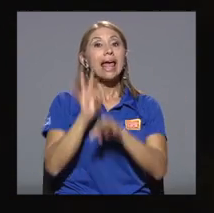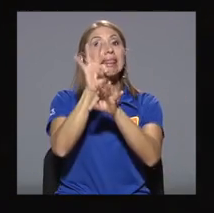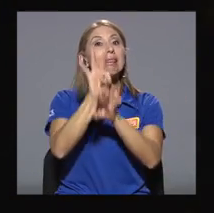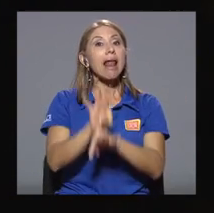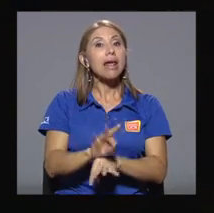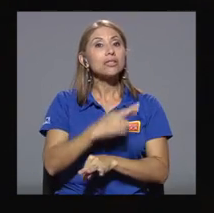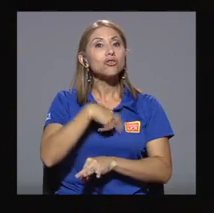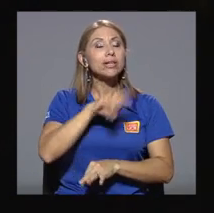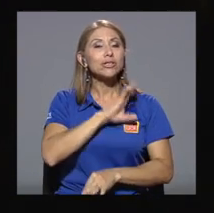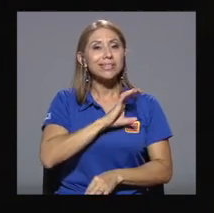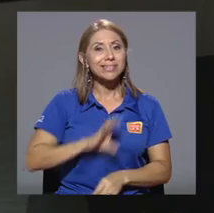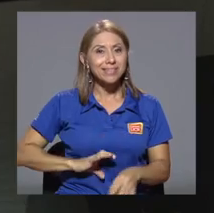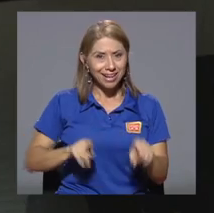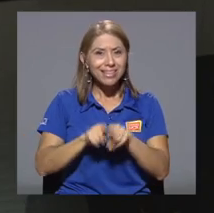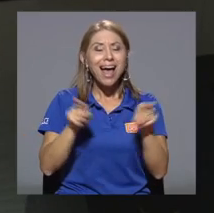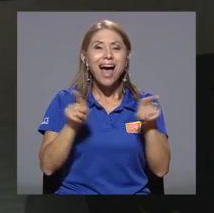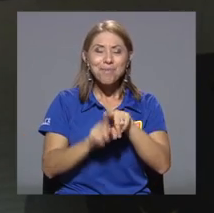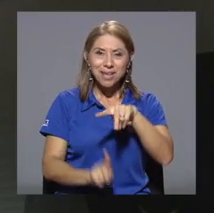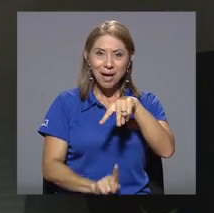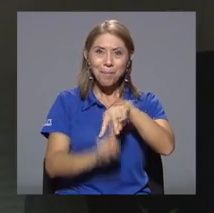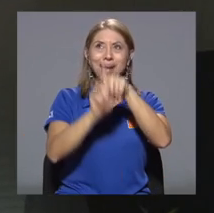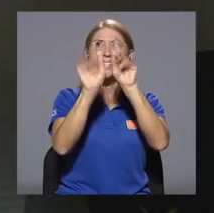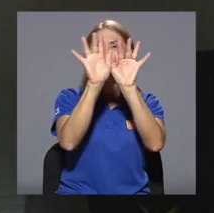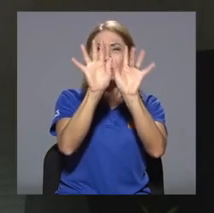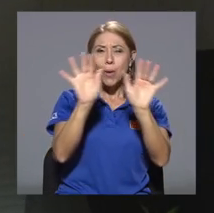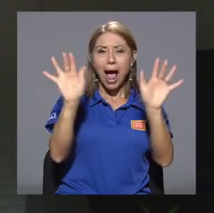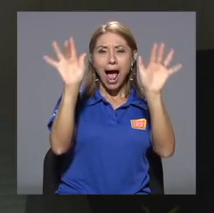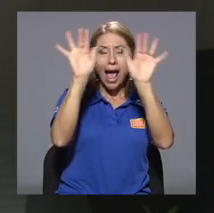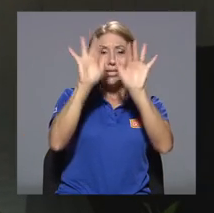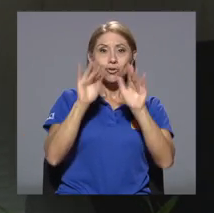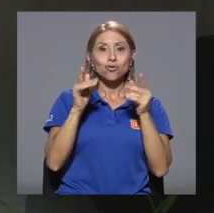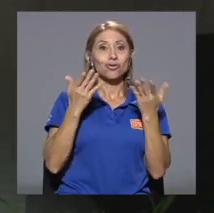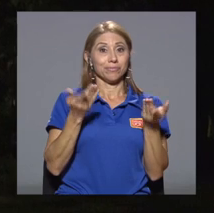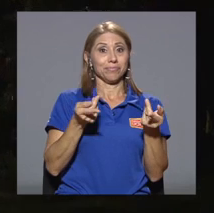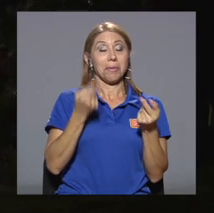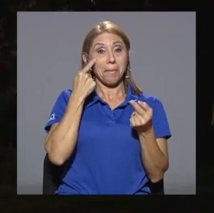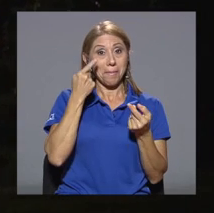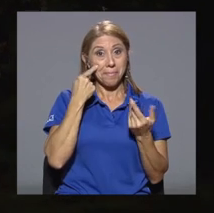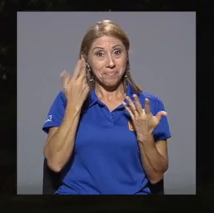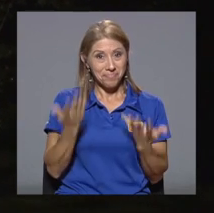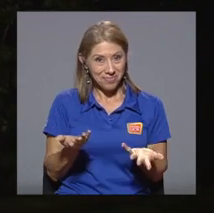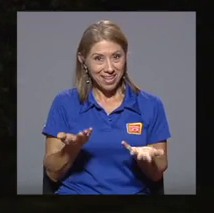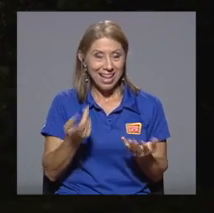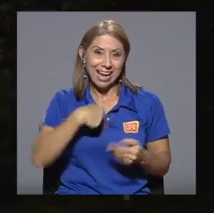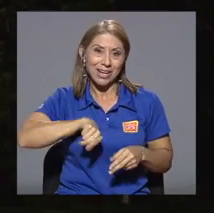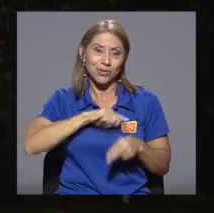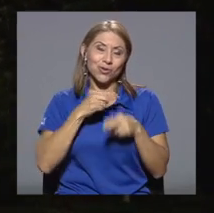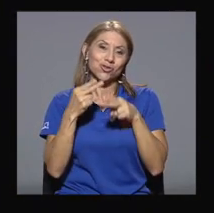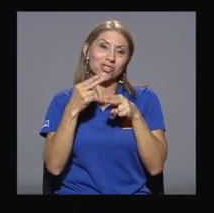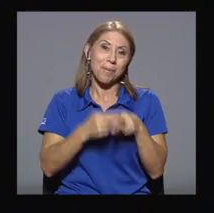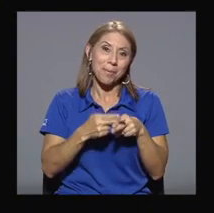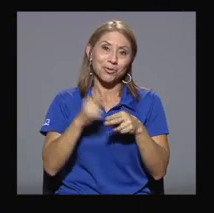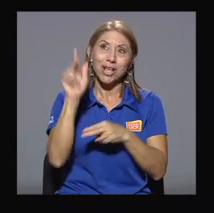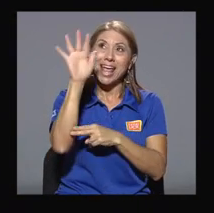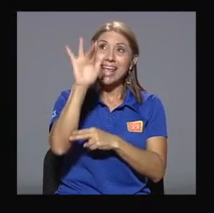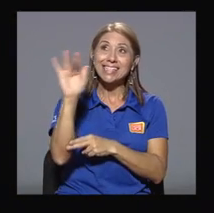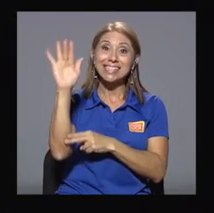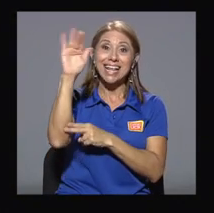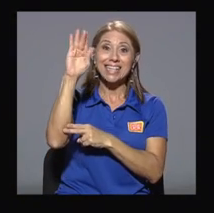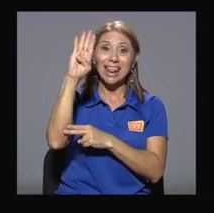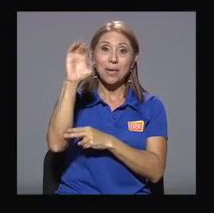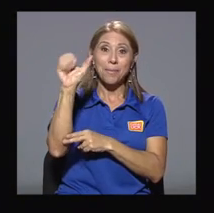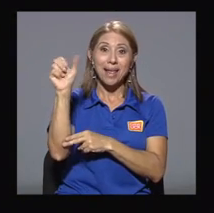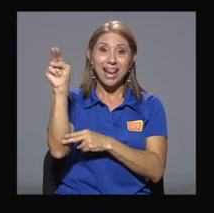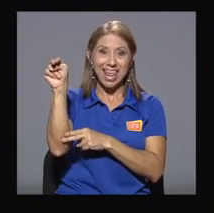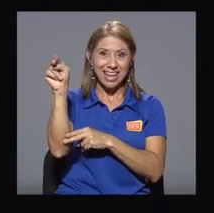cristiana, los astros también aparecen. Tal es el caso de la relación entre la que llamamos estrella de Belén, que